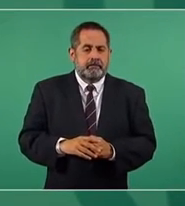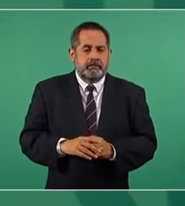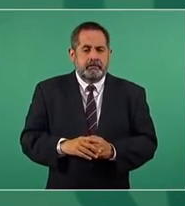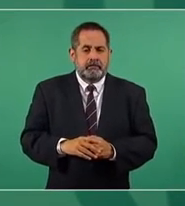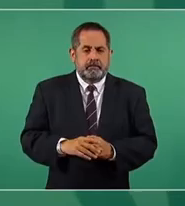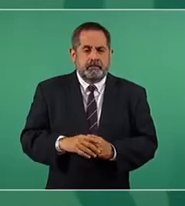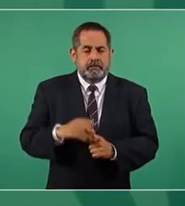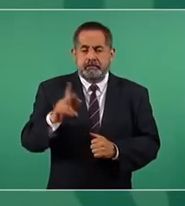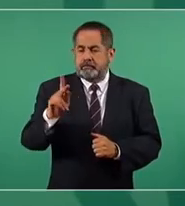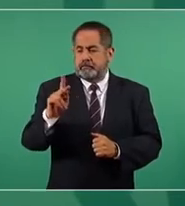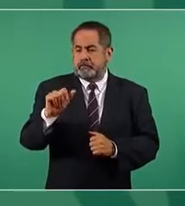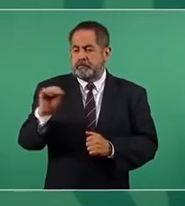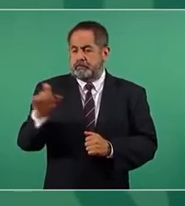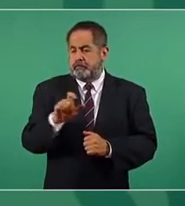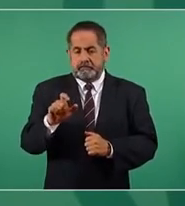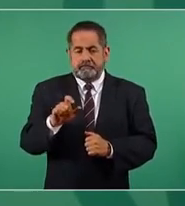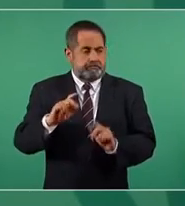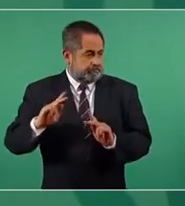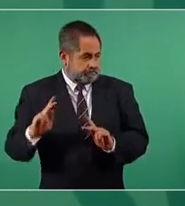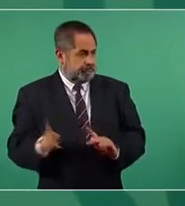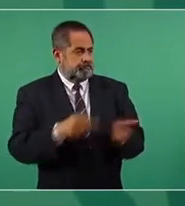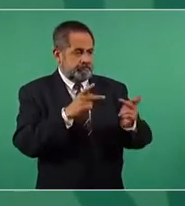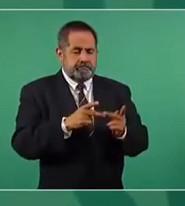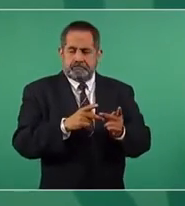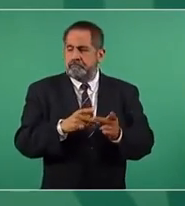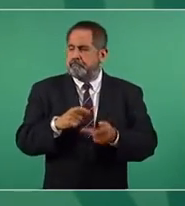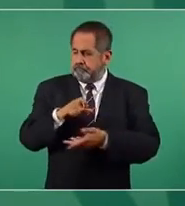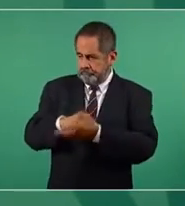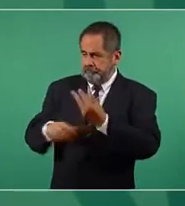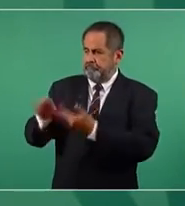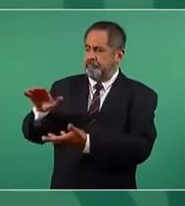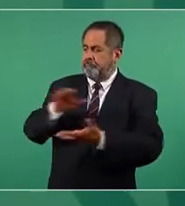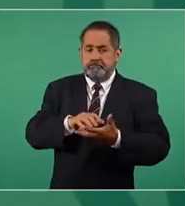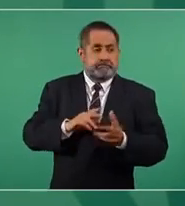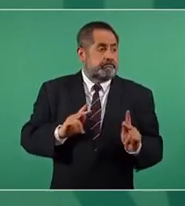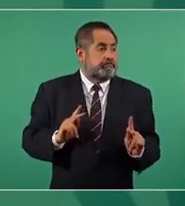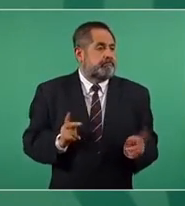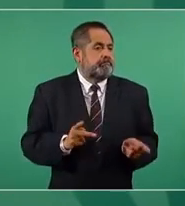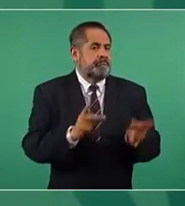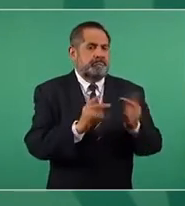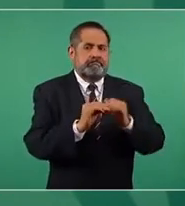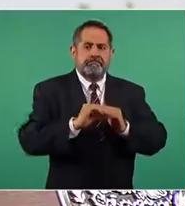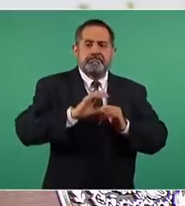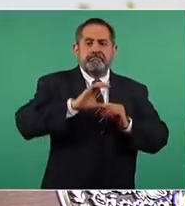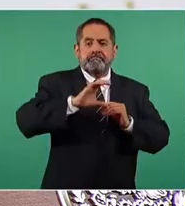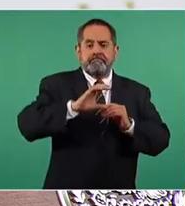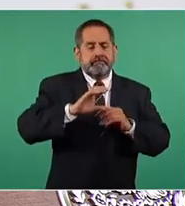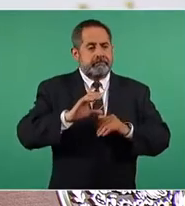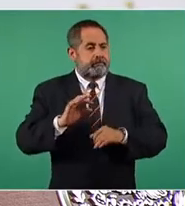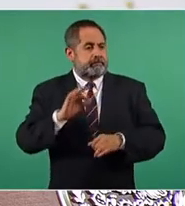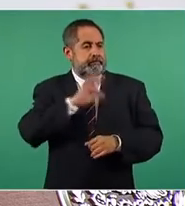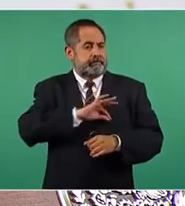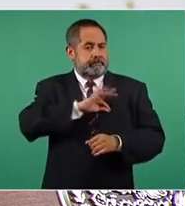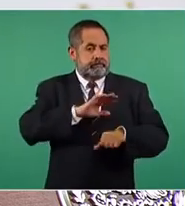Pemex les vende a un precio y ellos venden al